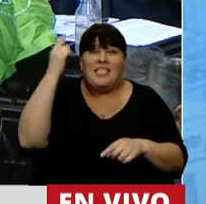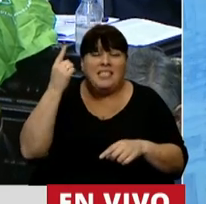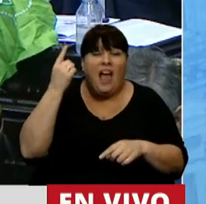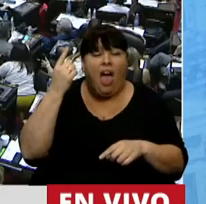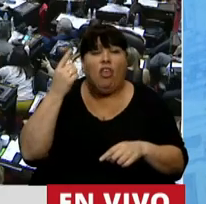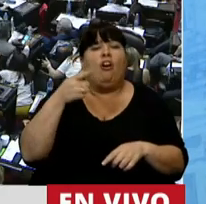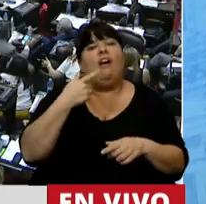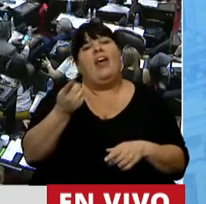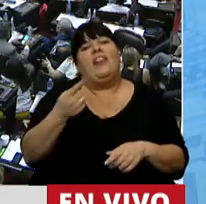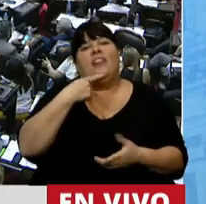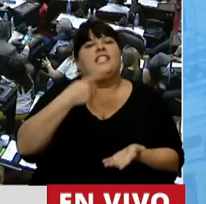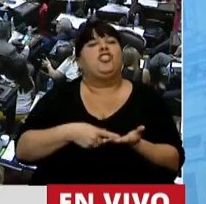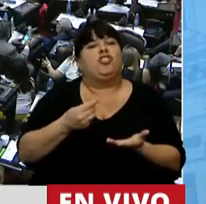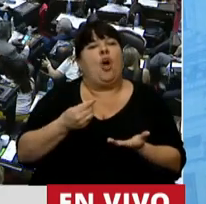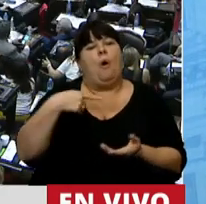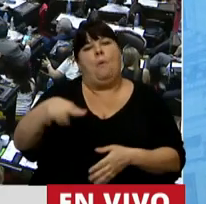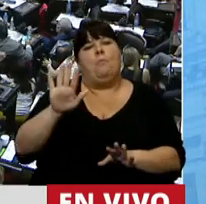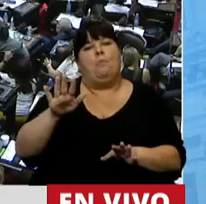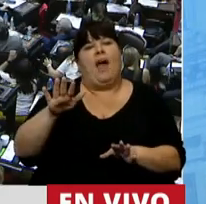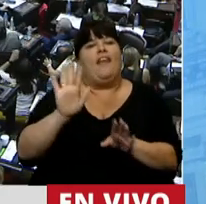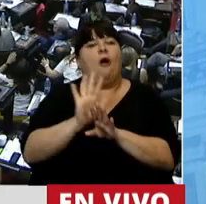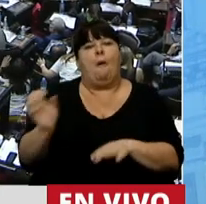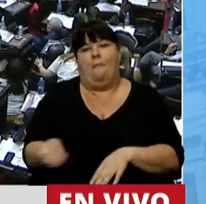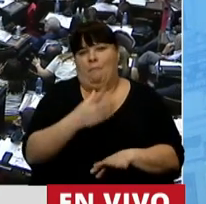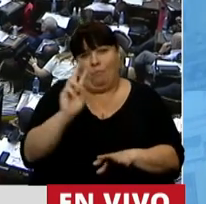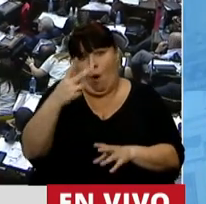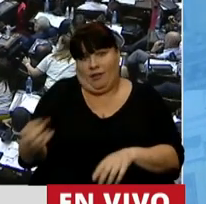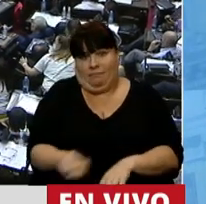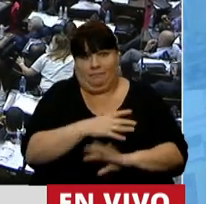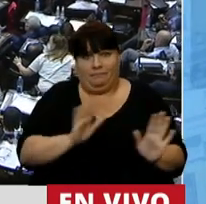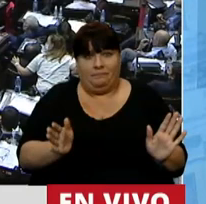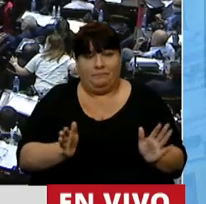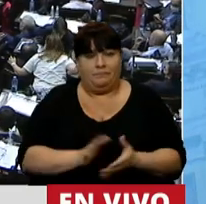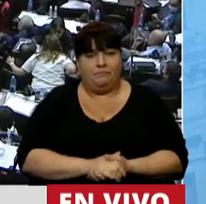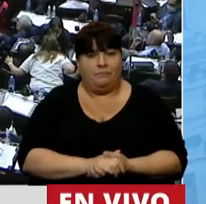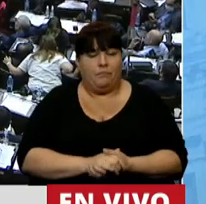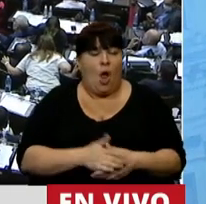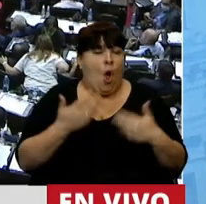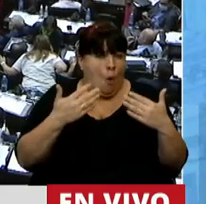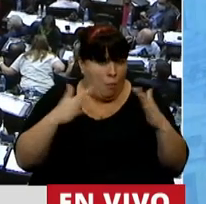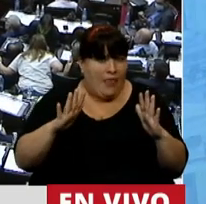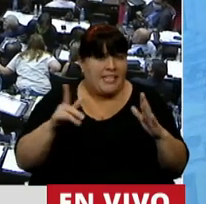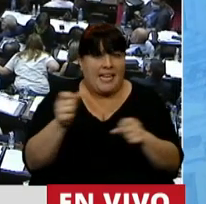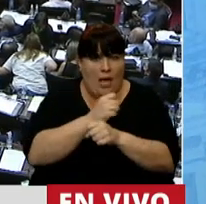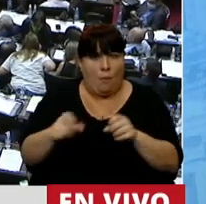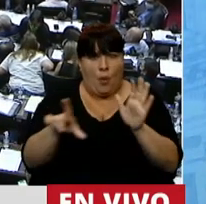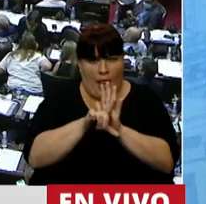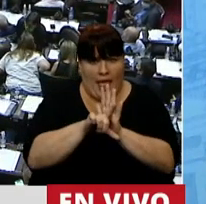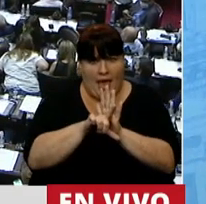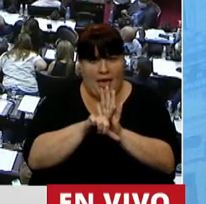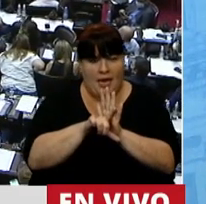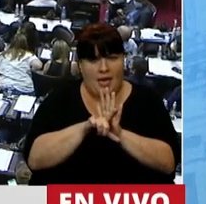habrá decidido convertirlo en residuo patológico. Puede ser que se sancione la ley.